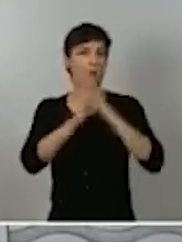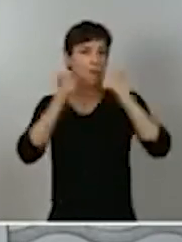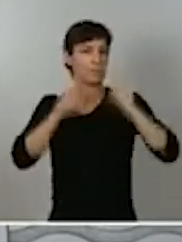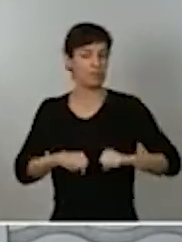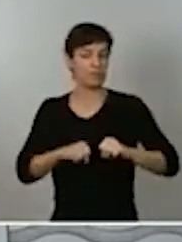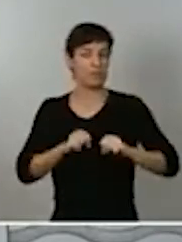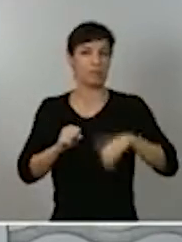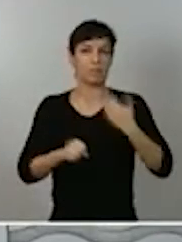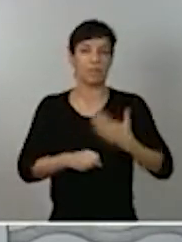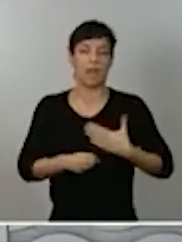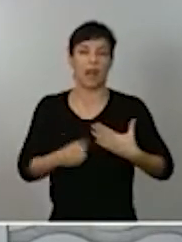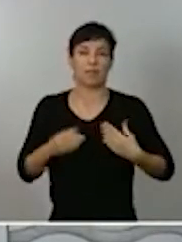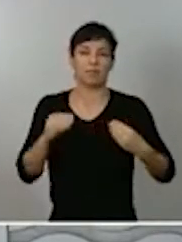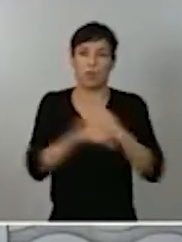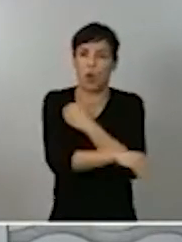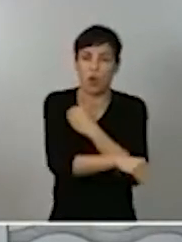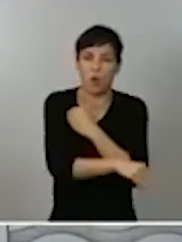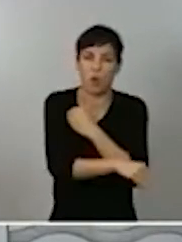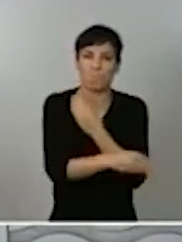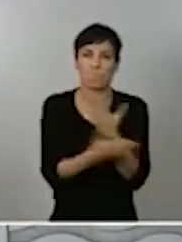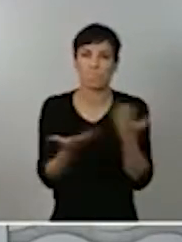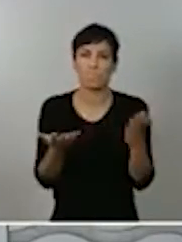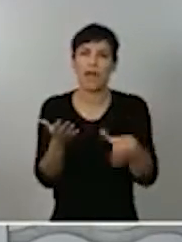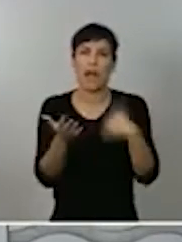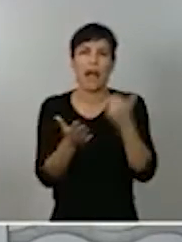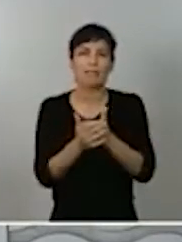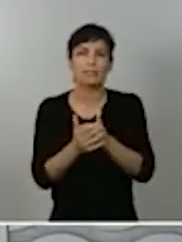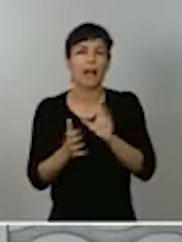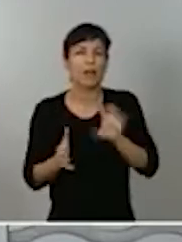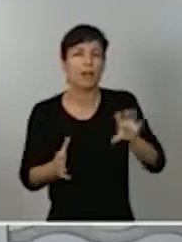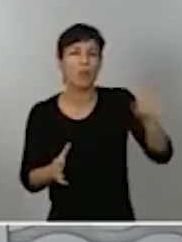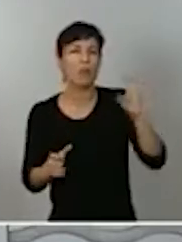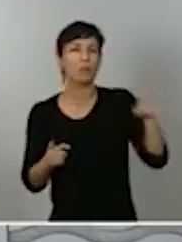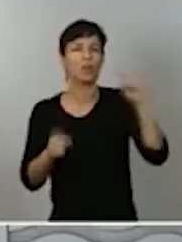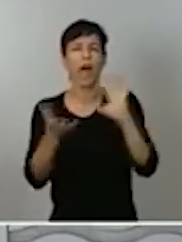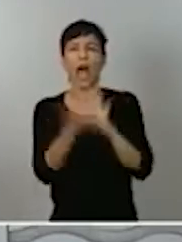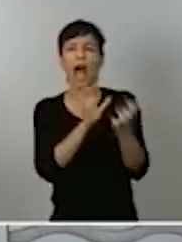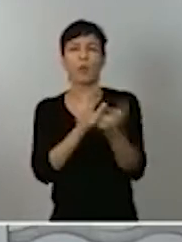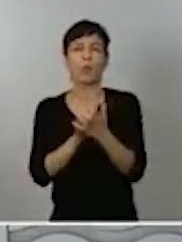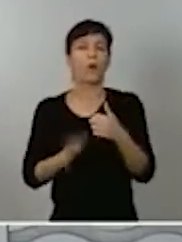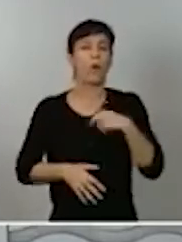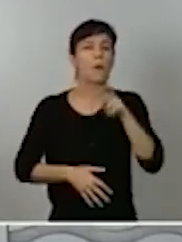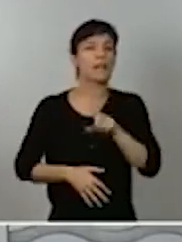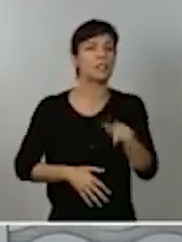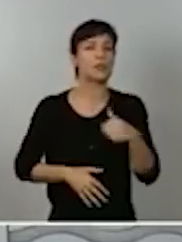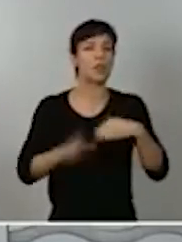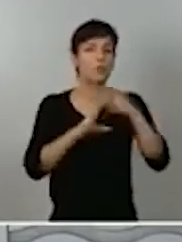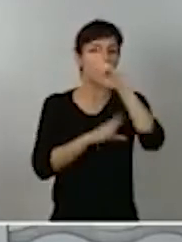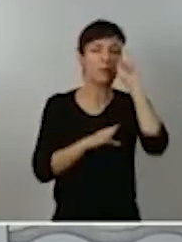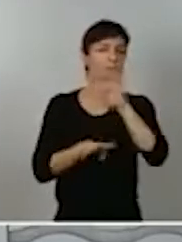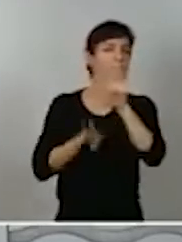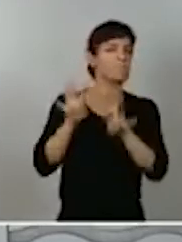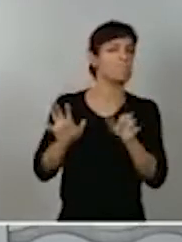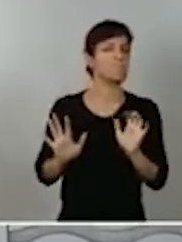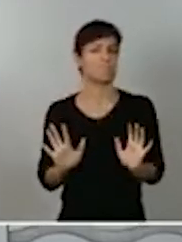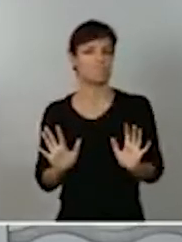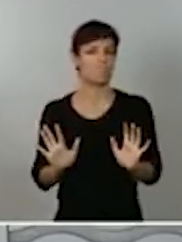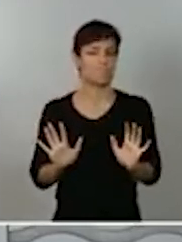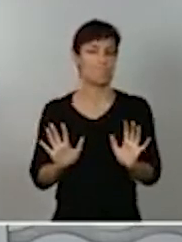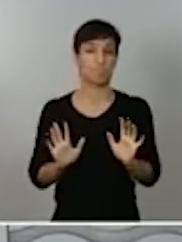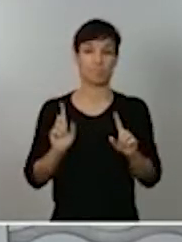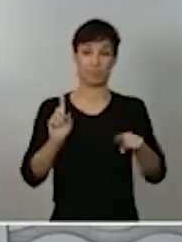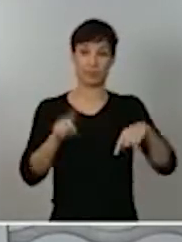del acuerdo del conjunto de las comunidades. El viernes 2 de octubre, el Gobierno de la Comunidad de Madrid